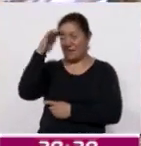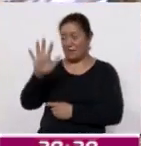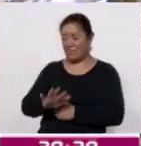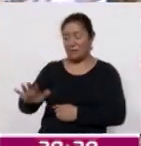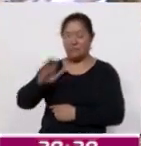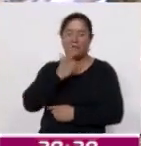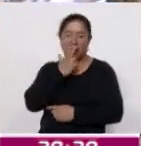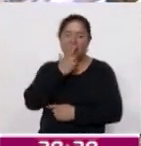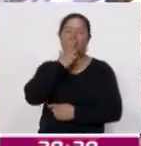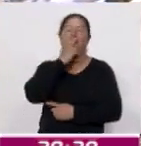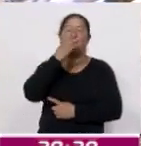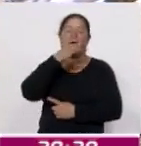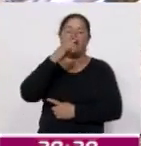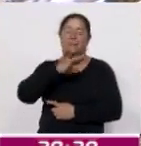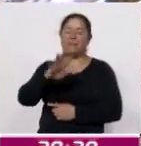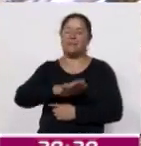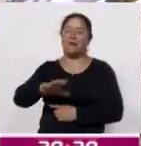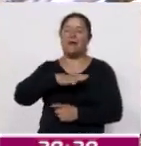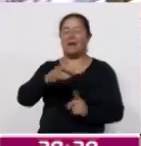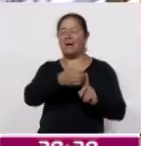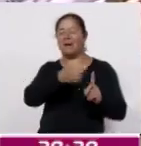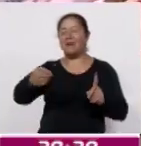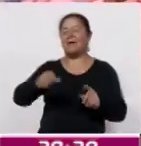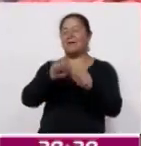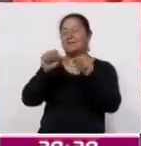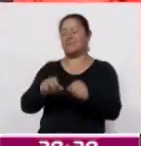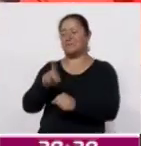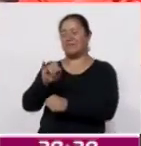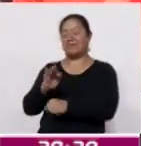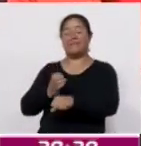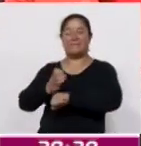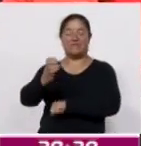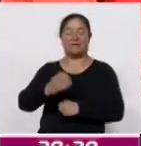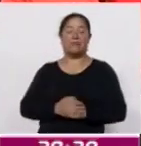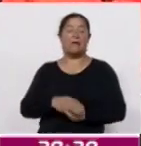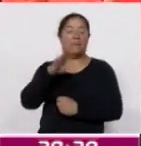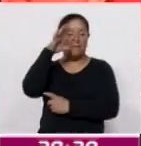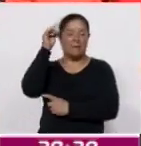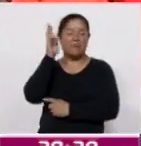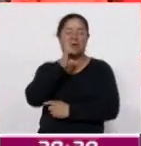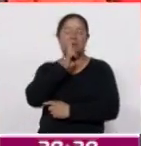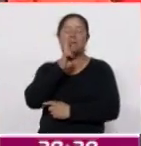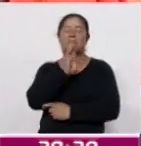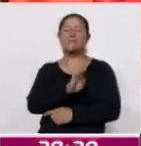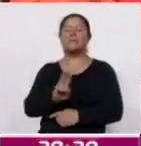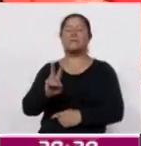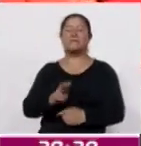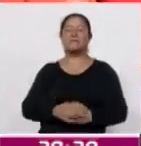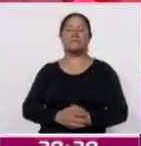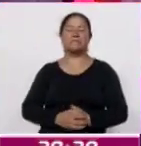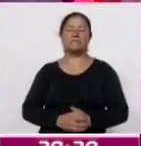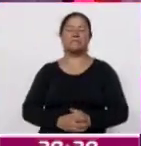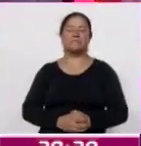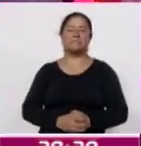disfrutaron del festejo organizado por el sistema estatal DIF. Para Coracid Noticias, Beatriz Vázquez.